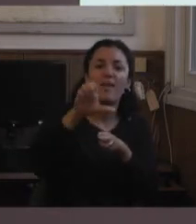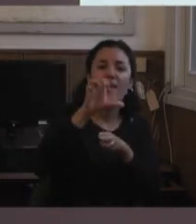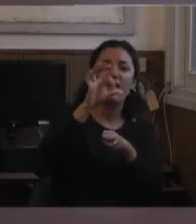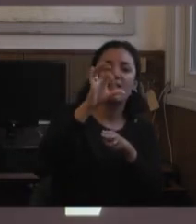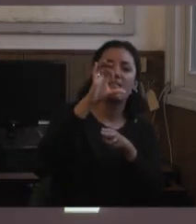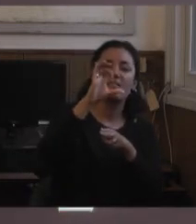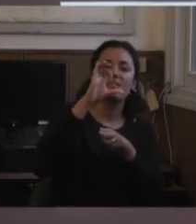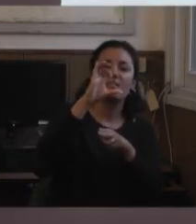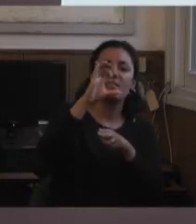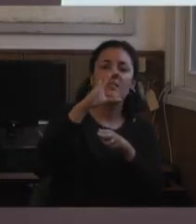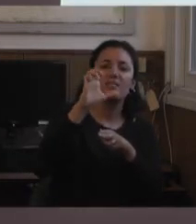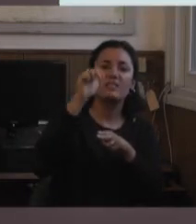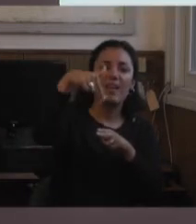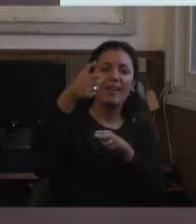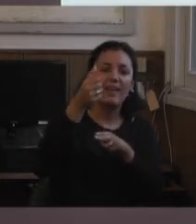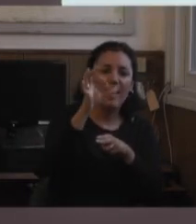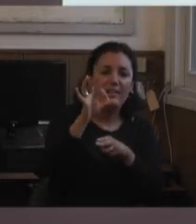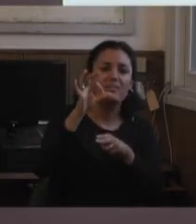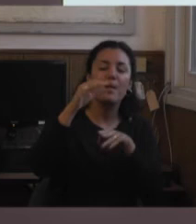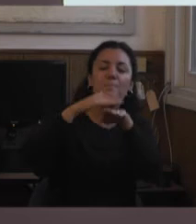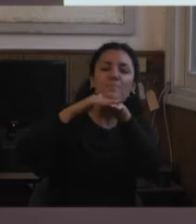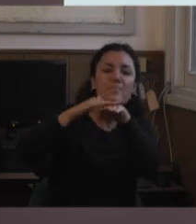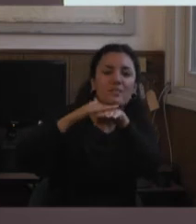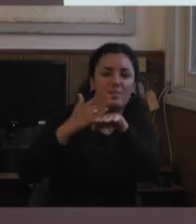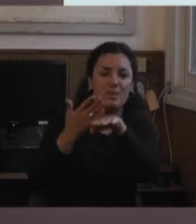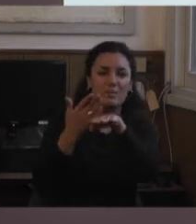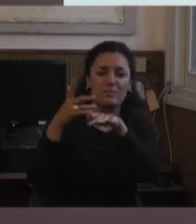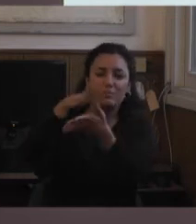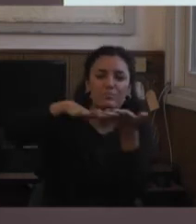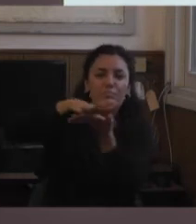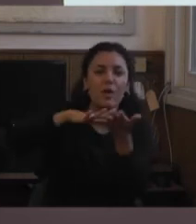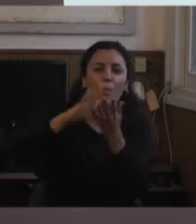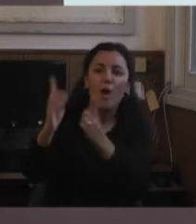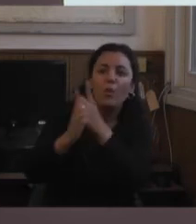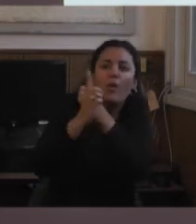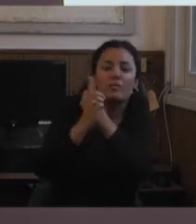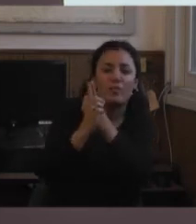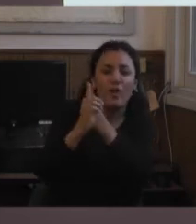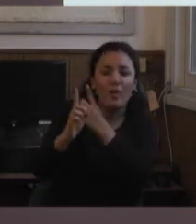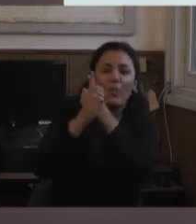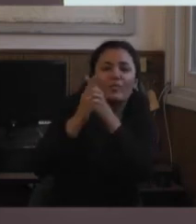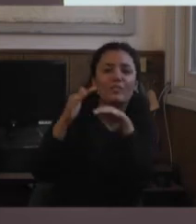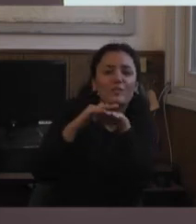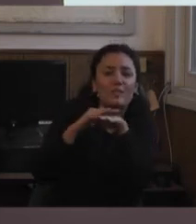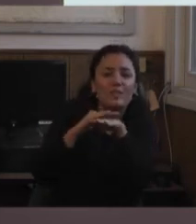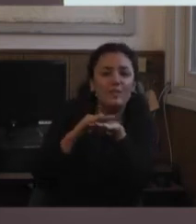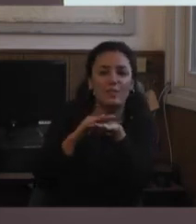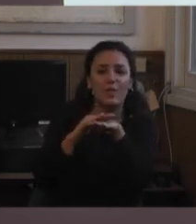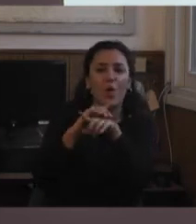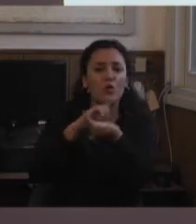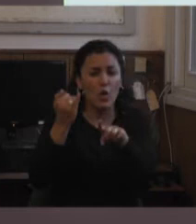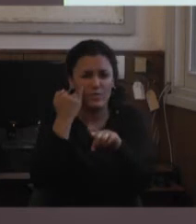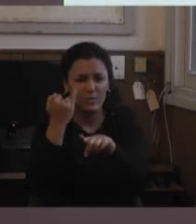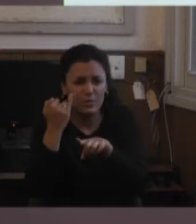de encuentro íntimo íntimo desde no desde lo sexual sino del encuentro entre las dos personas